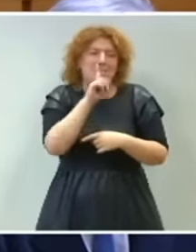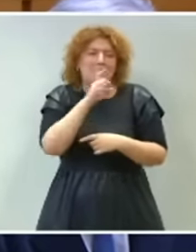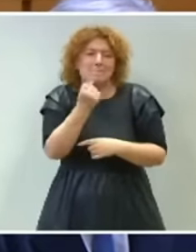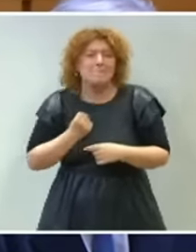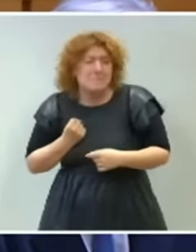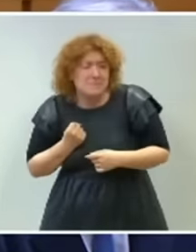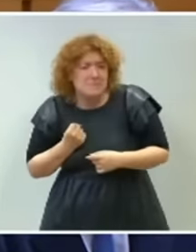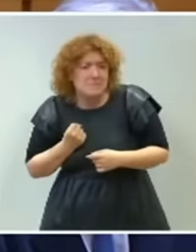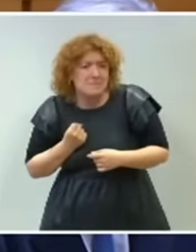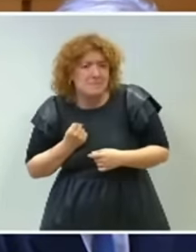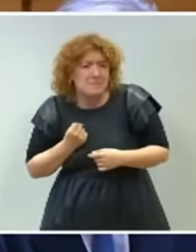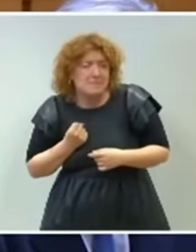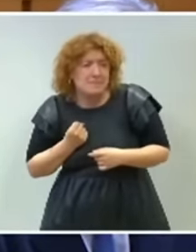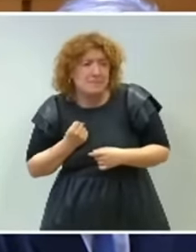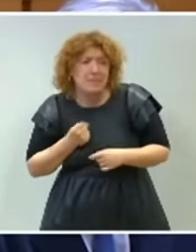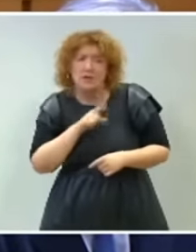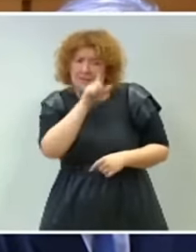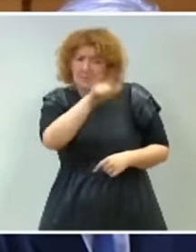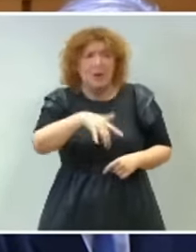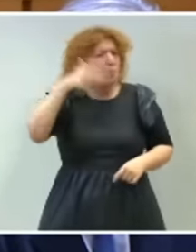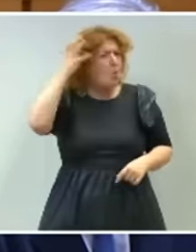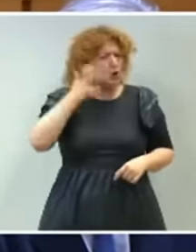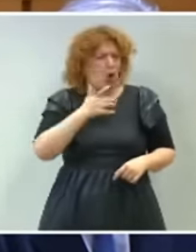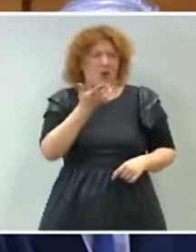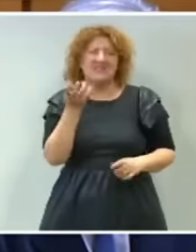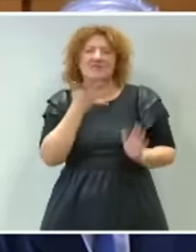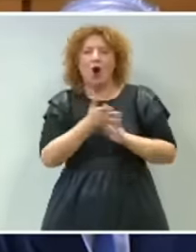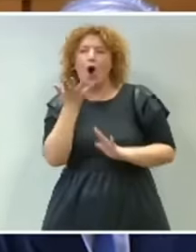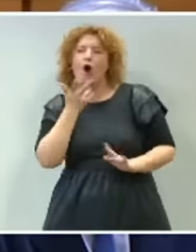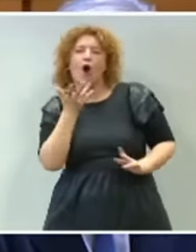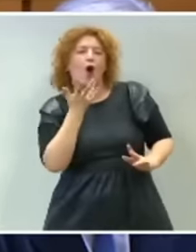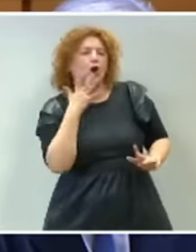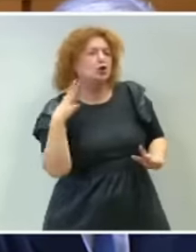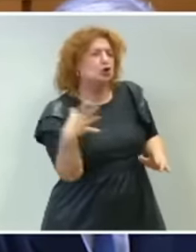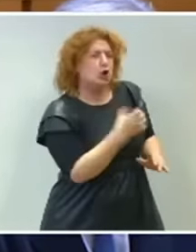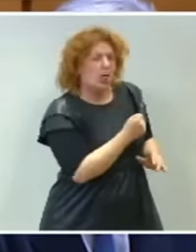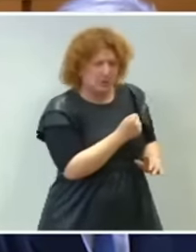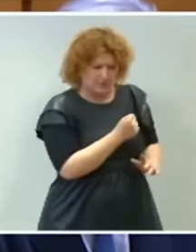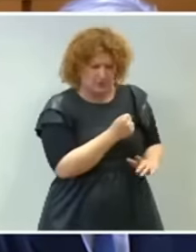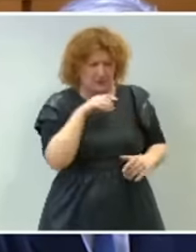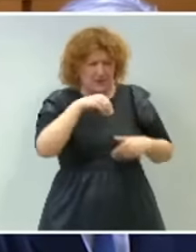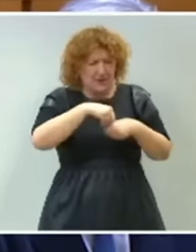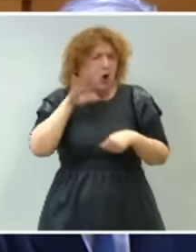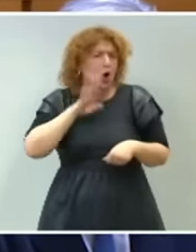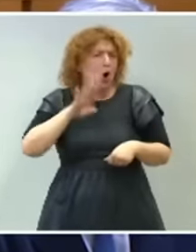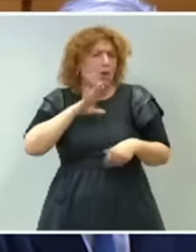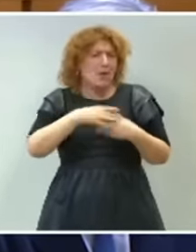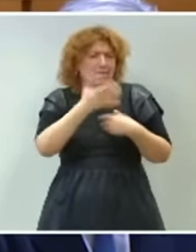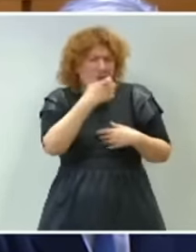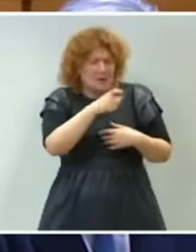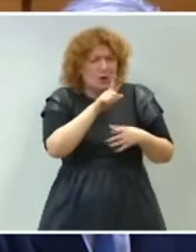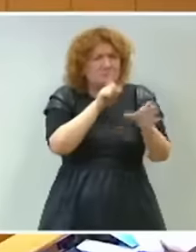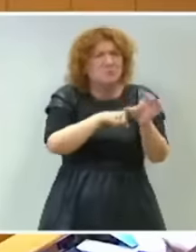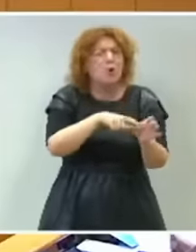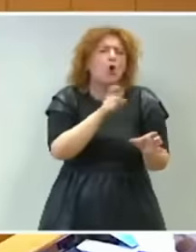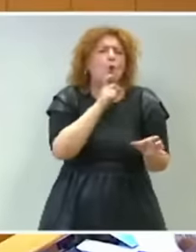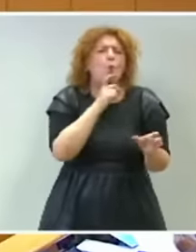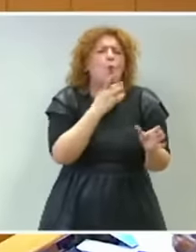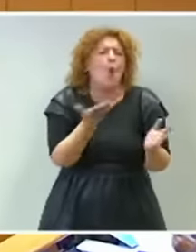conoce todo y a todos, dígame cuál fue su grado de implicación en la trama de corrupción de su partido. Muchas gracias.